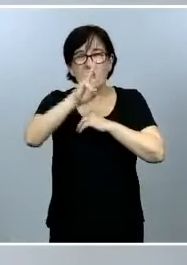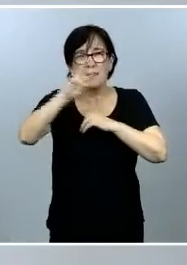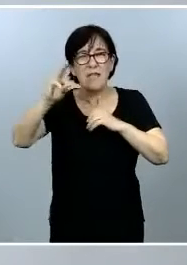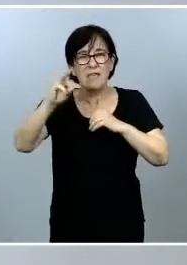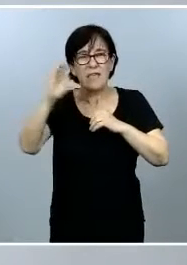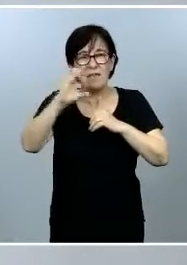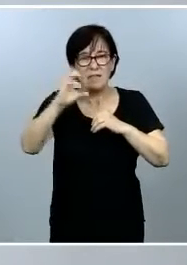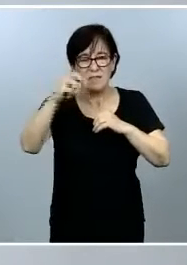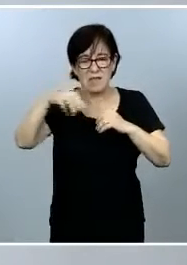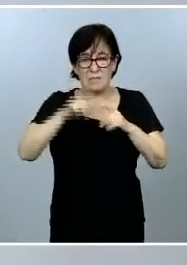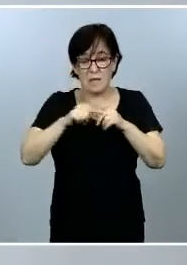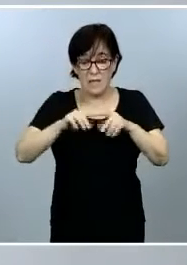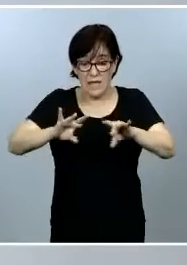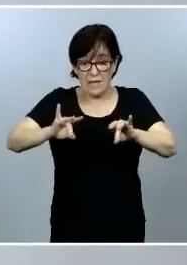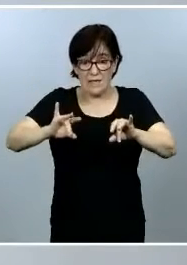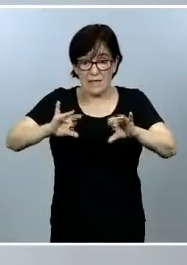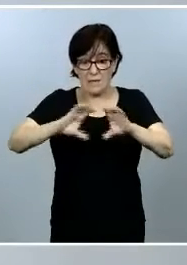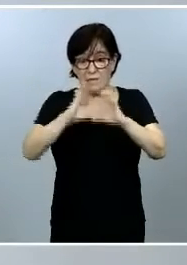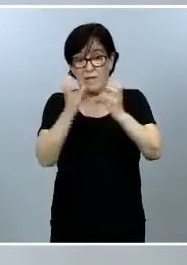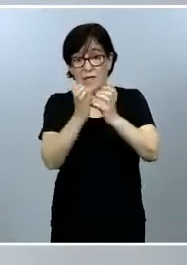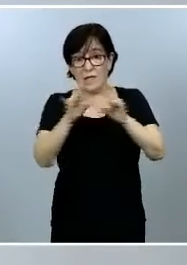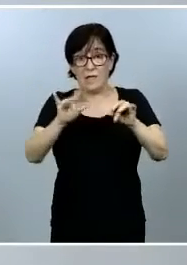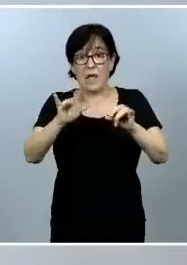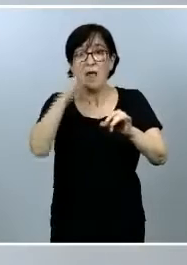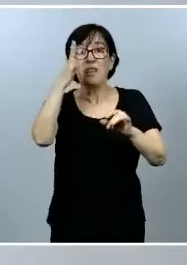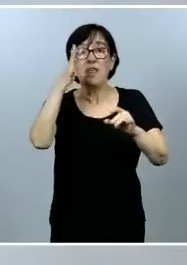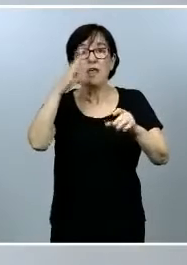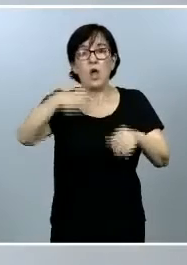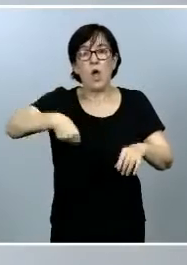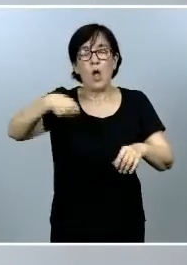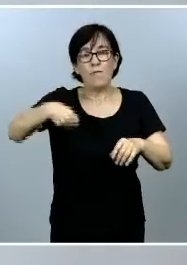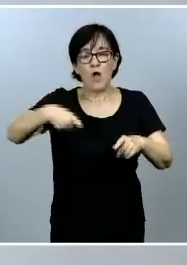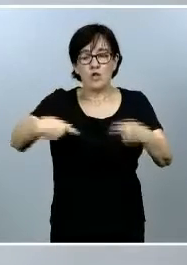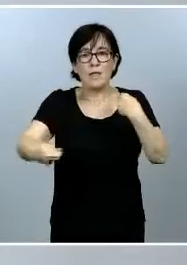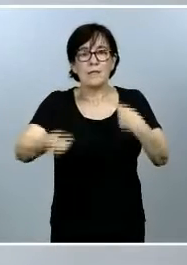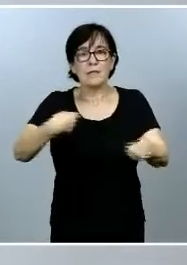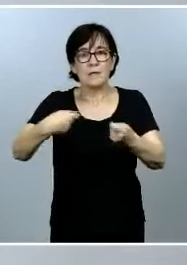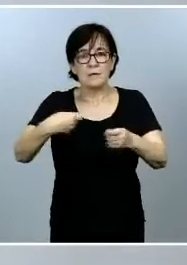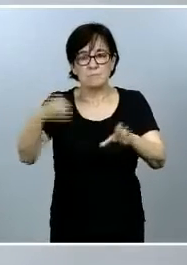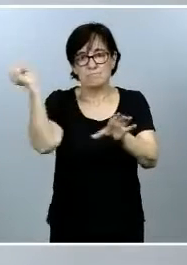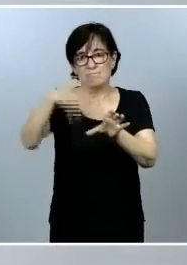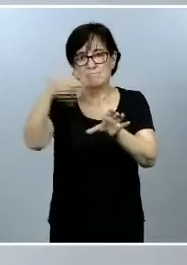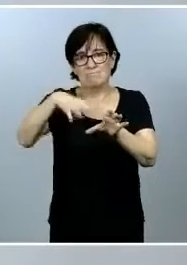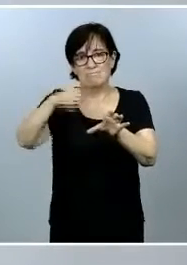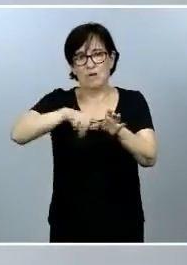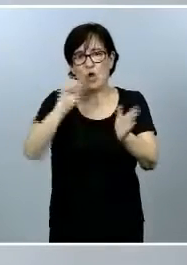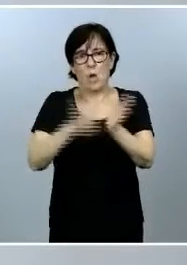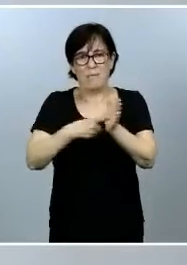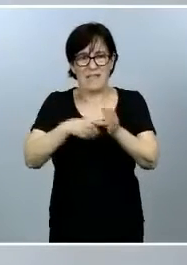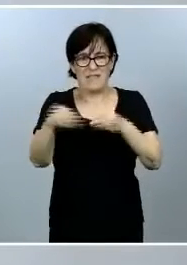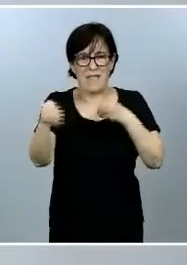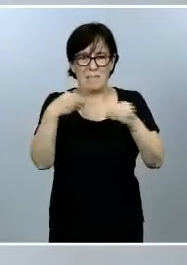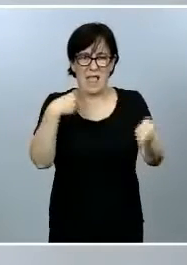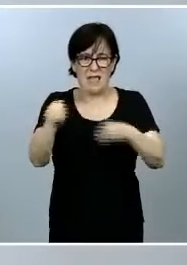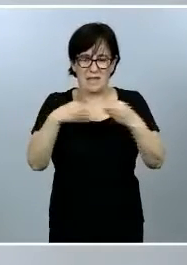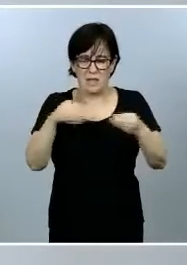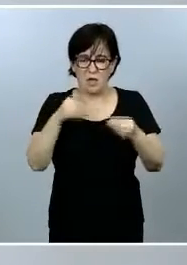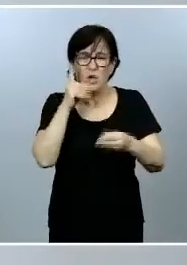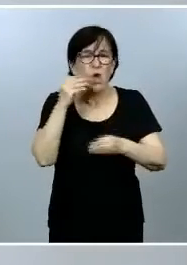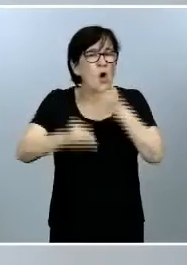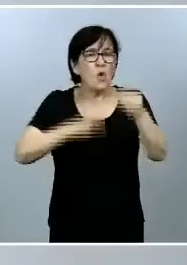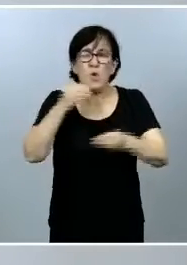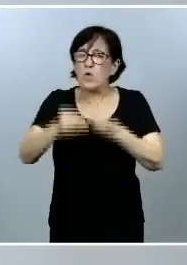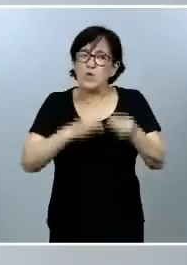superficie terrestre encontráramos cinco bolsas de la compra llenas de plástico. De eso estamos hablando, de un uso absolutamente